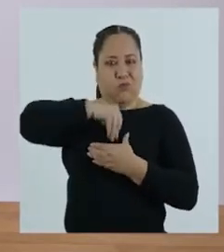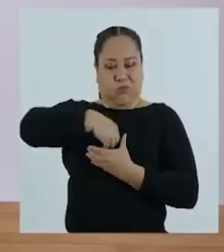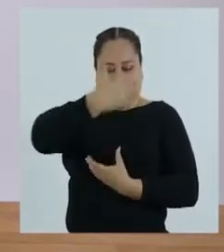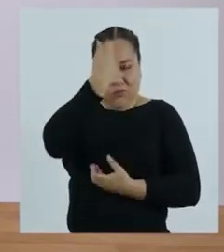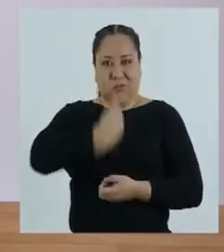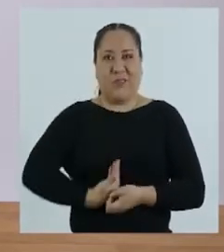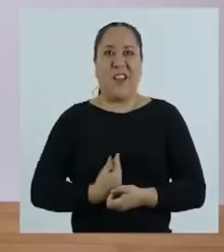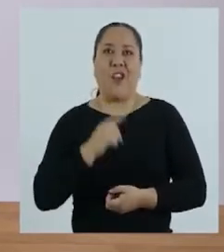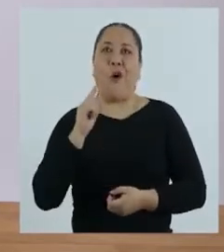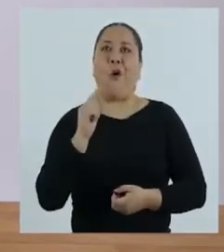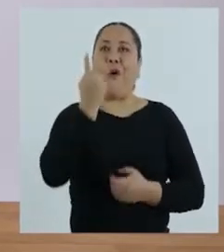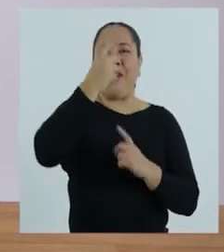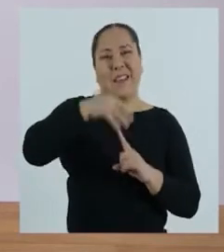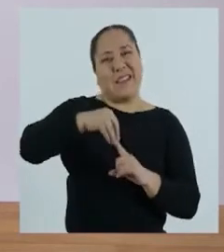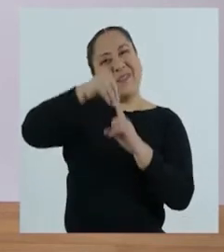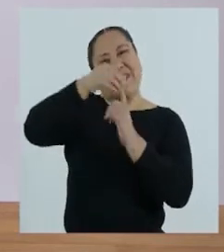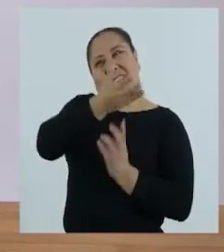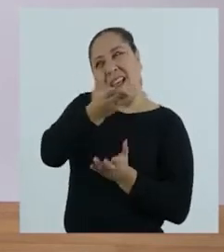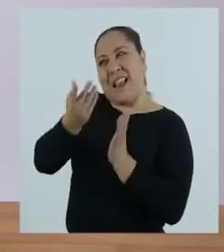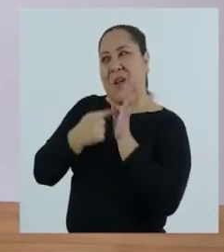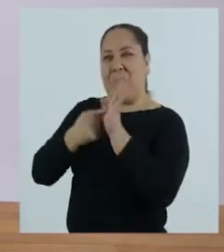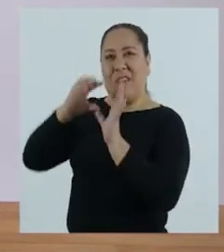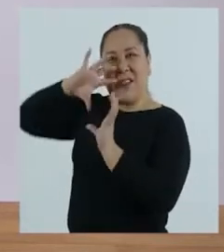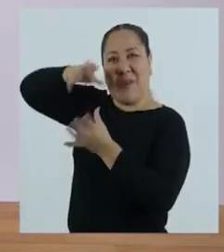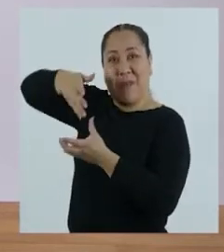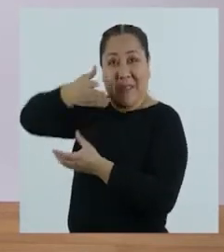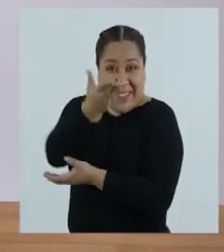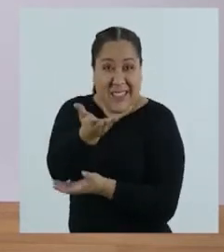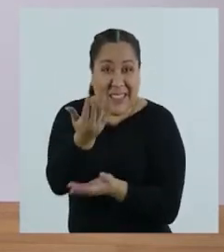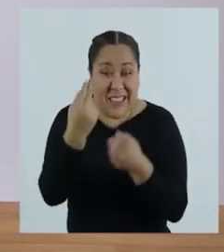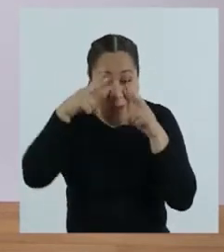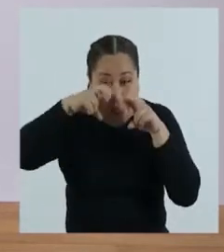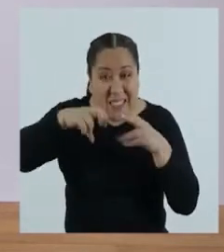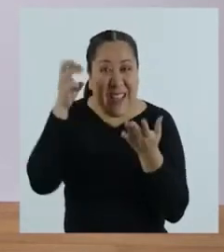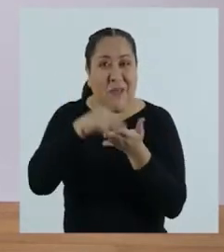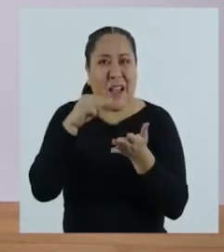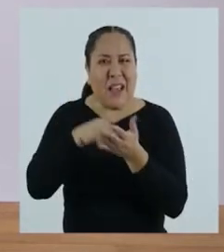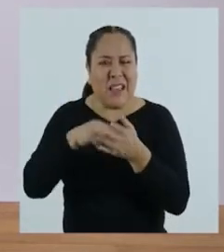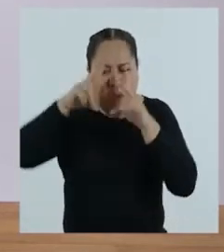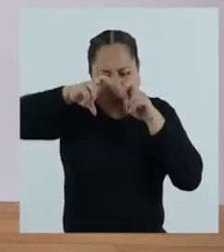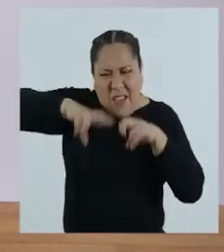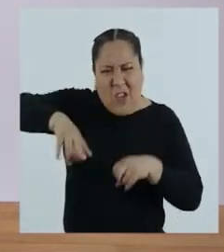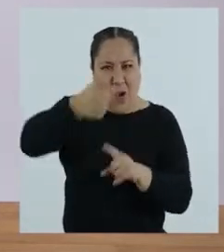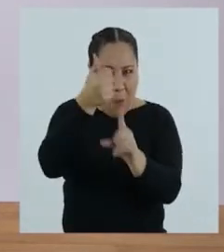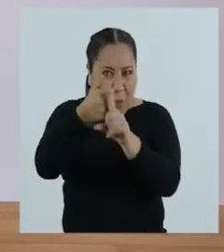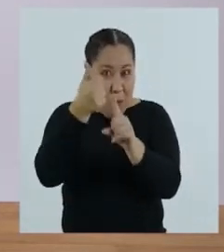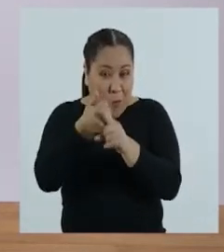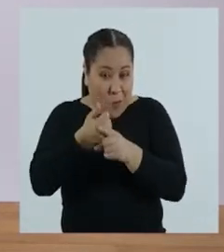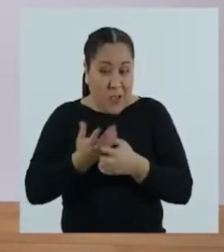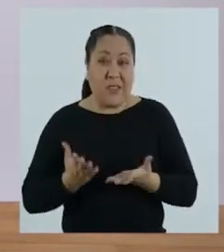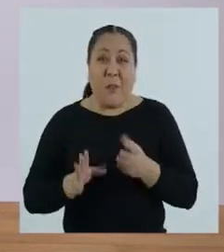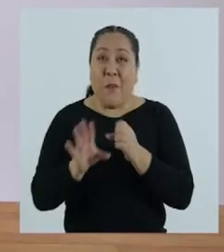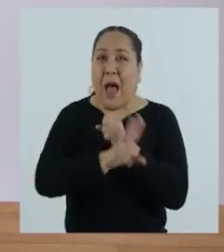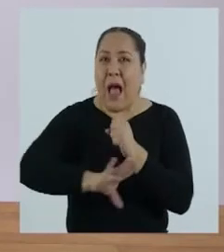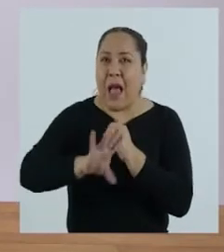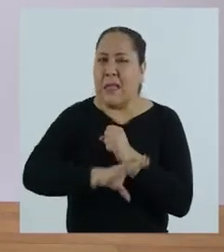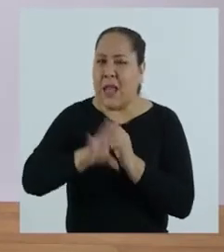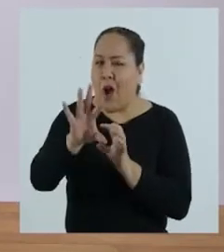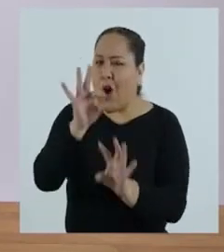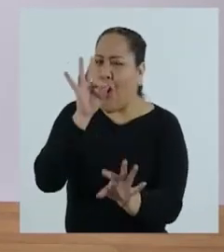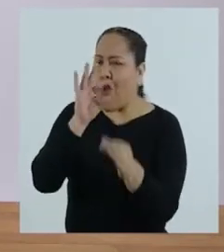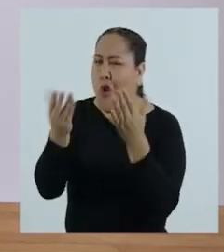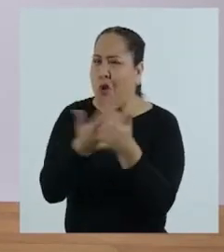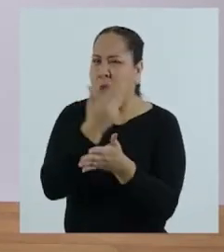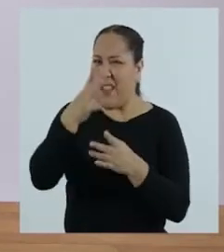somos y nos hacen únicos y especiales frente al mundo. Te invito a investigar más. Explora sobre tus orígenes. Siempre